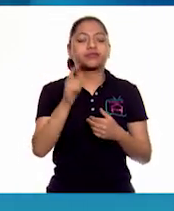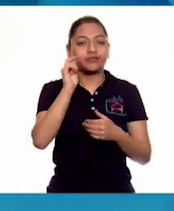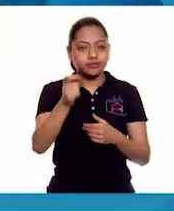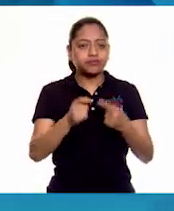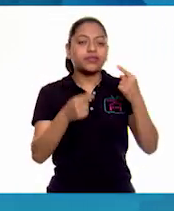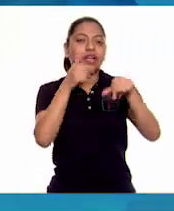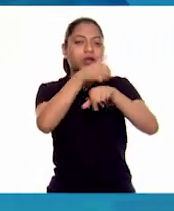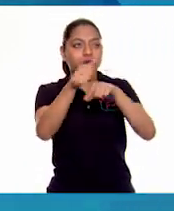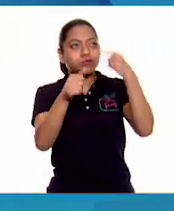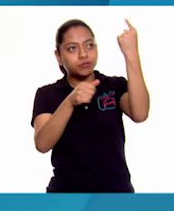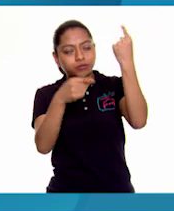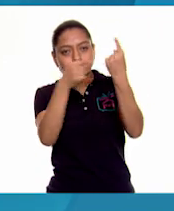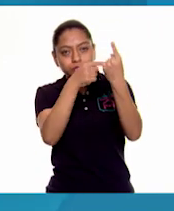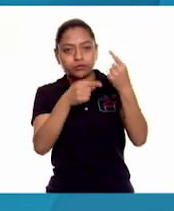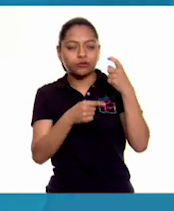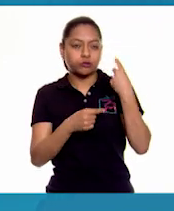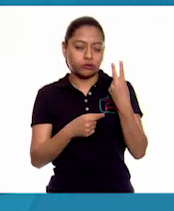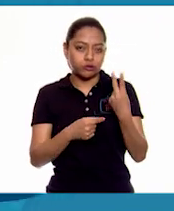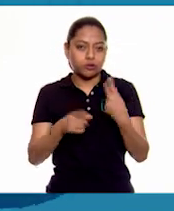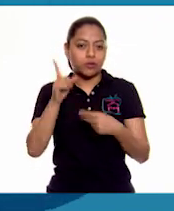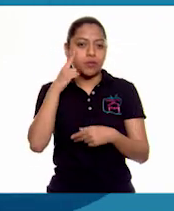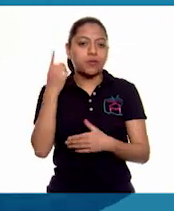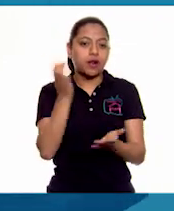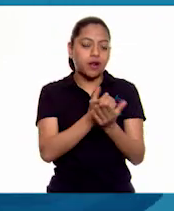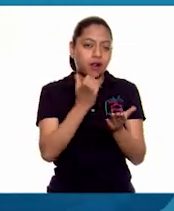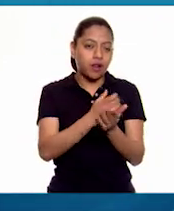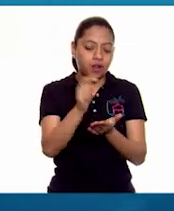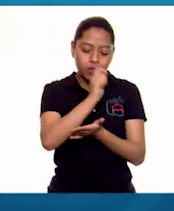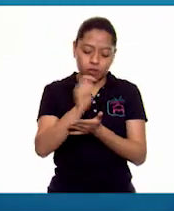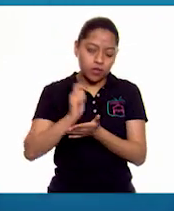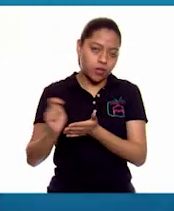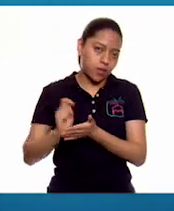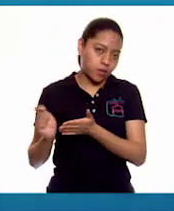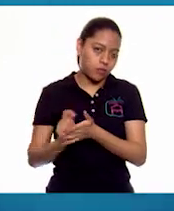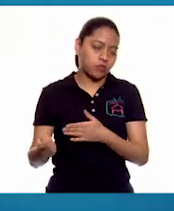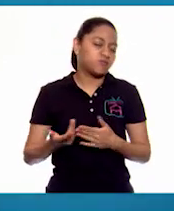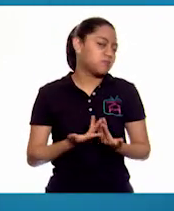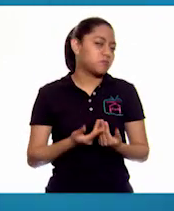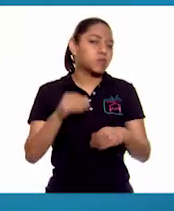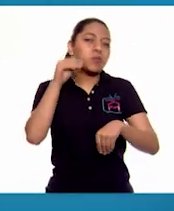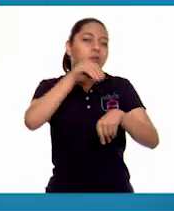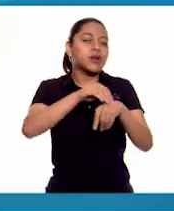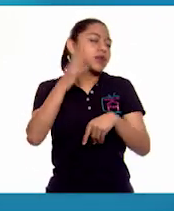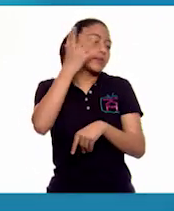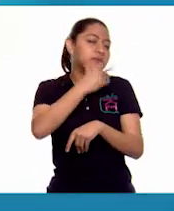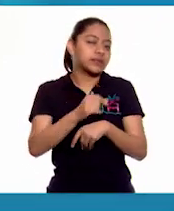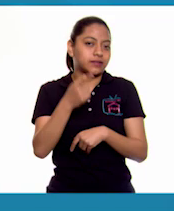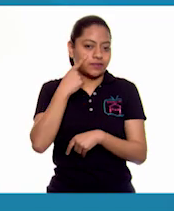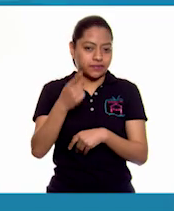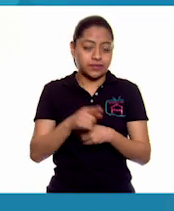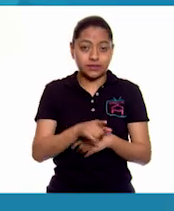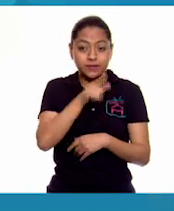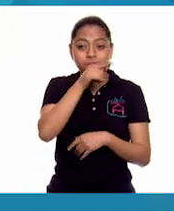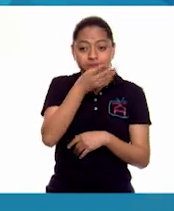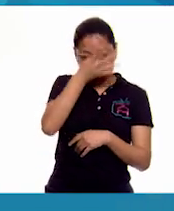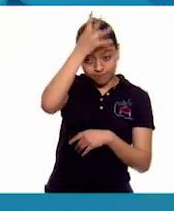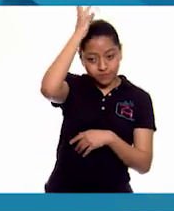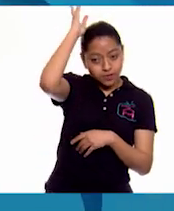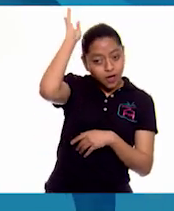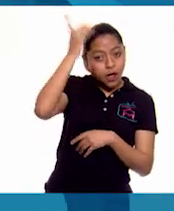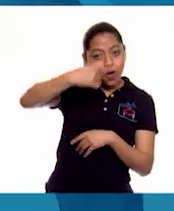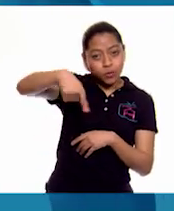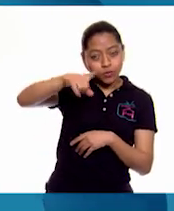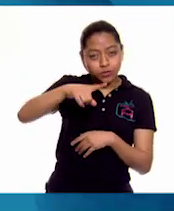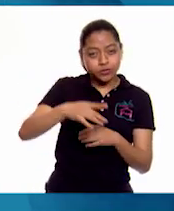uso para decorar mis cuadernos y libretas. Y bien, para este gallito, pon mucha atención a Ale,